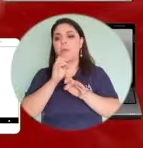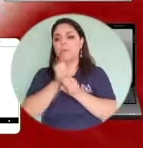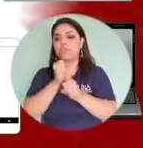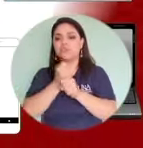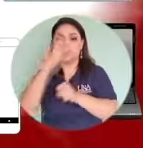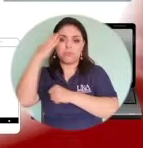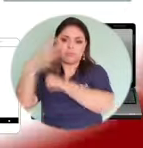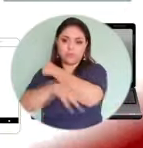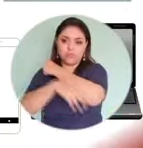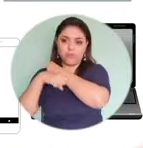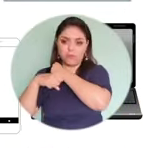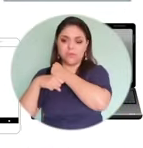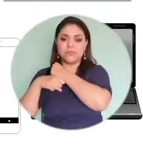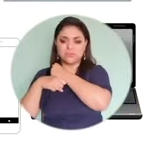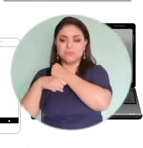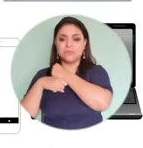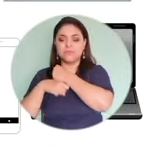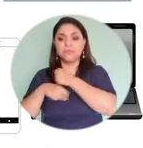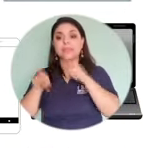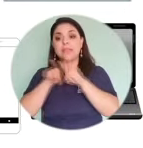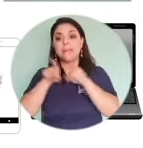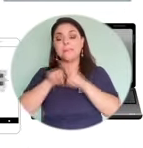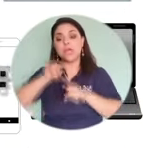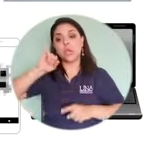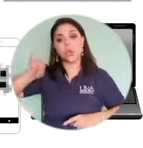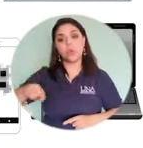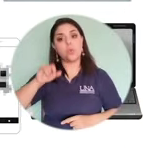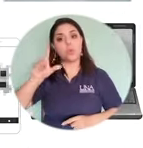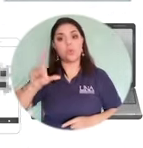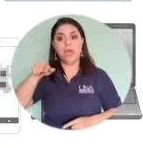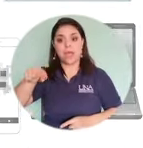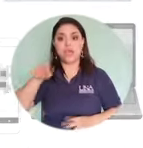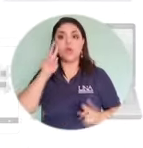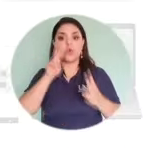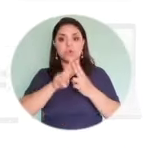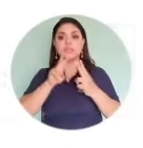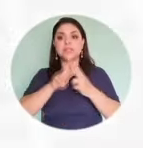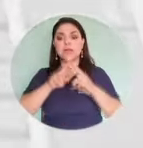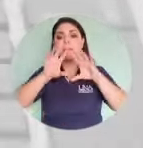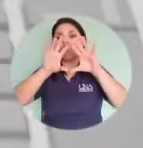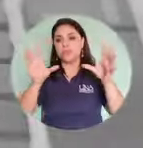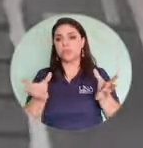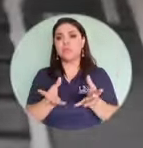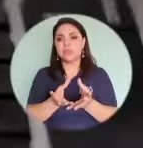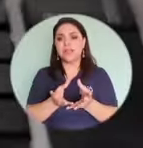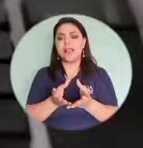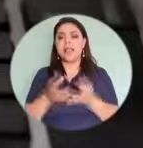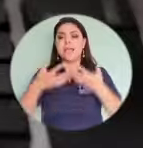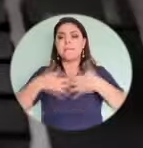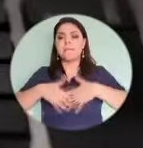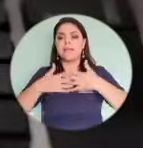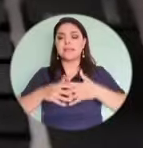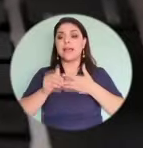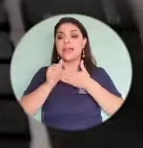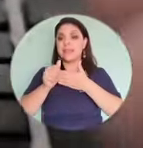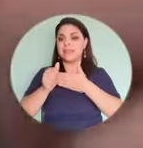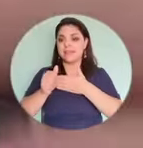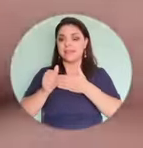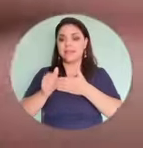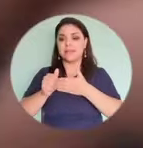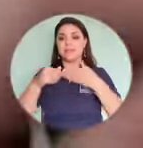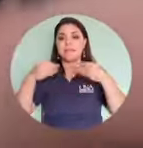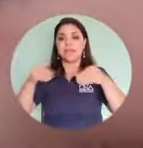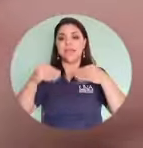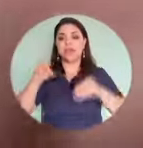Finales de julio tuvimos una afectación bastante conocida a nivel mundial. La empresa líder de mercado Garmin, que es una empresa